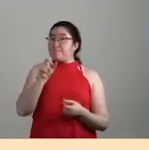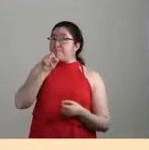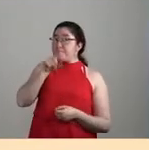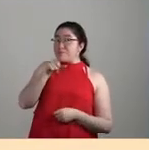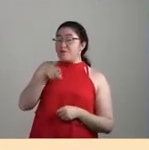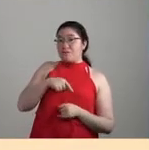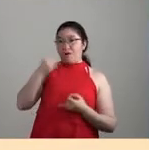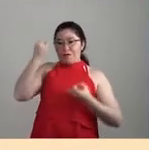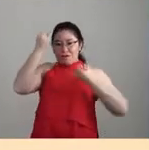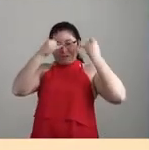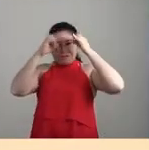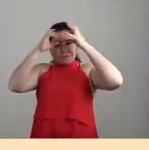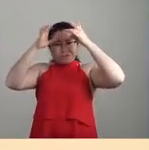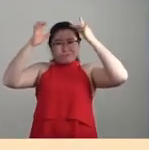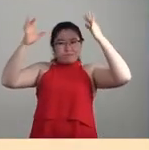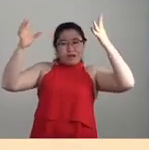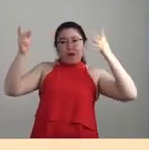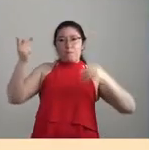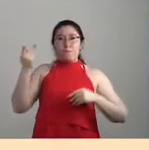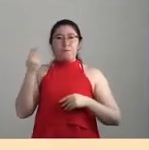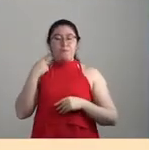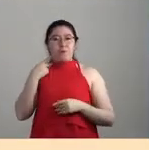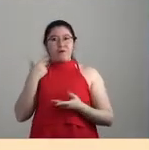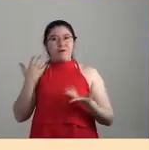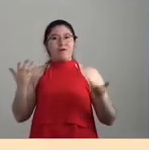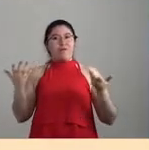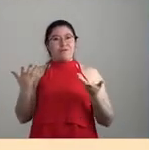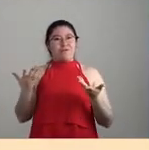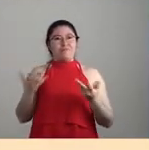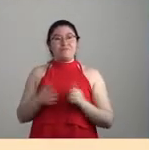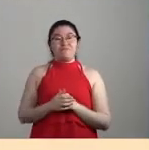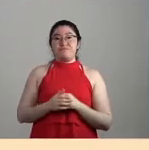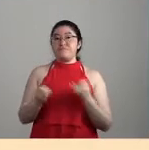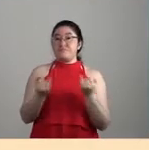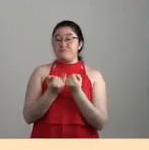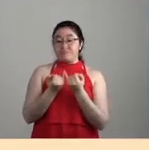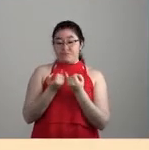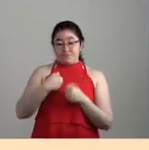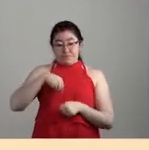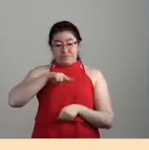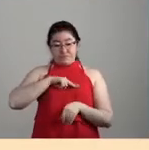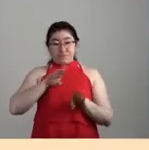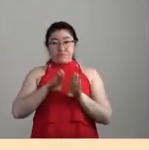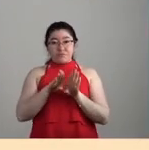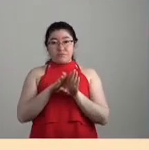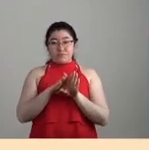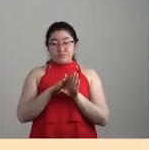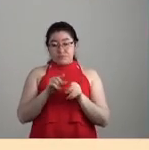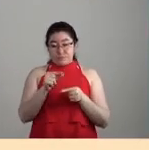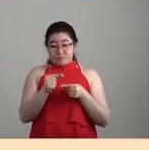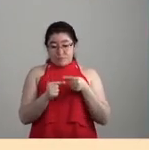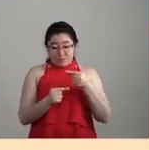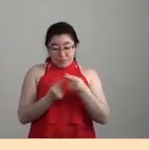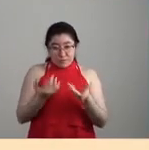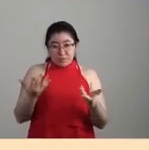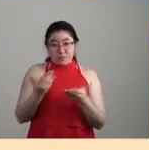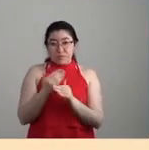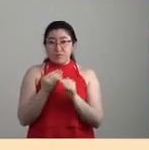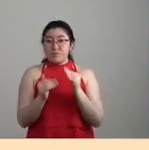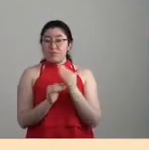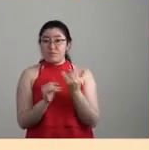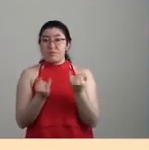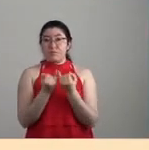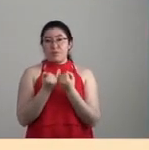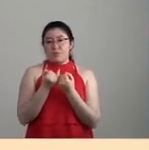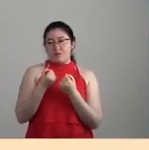imaginación política, me parece, en términos de cómo vamos produciendo y abrevando de otros marcos de